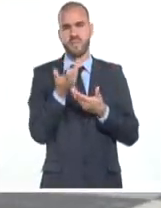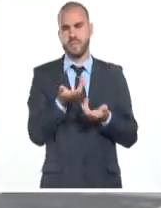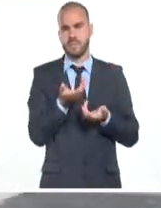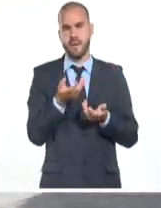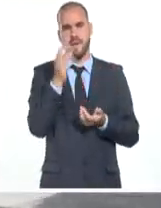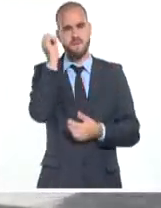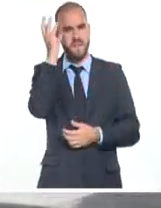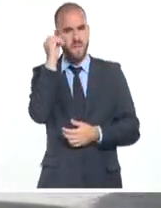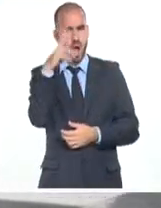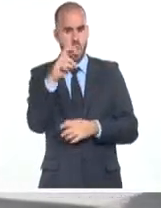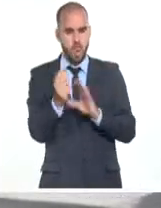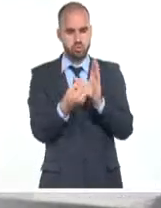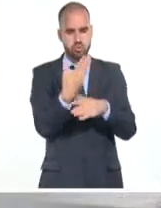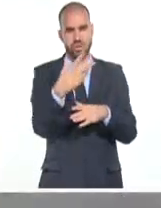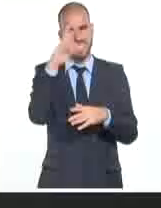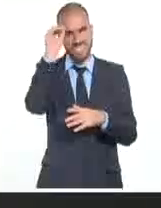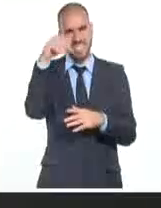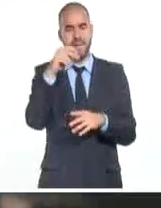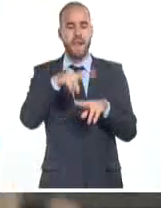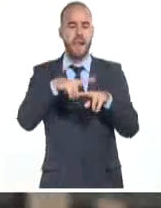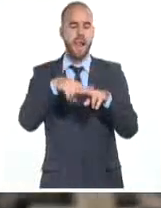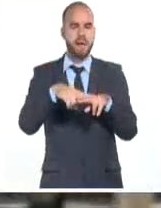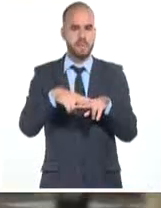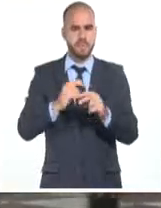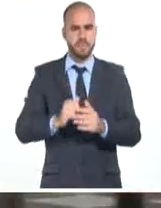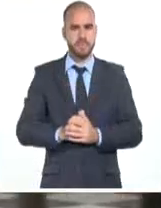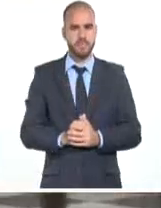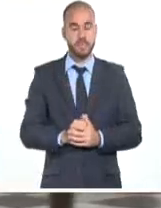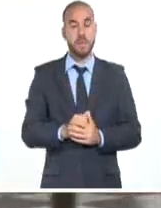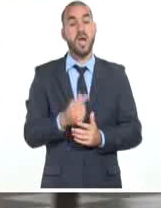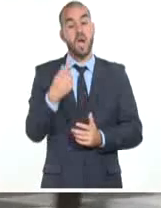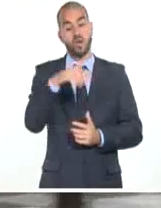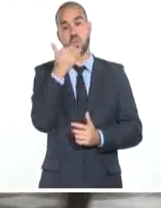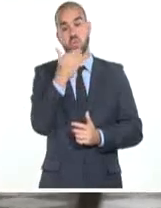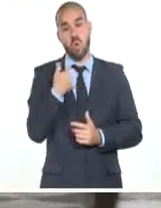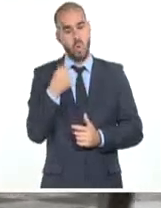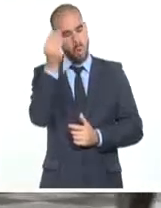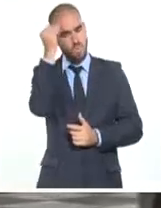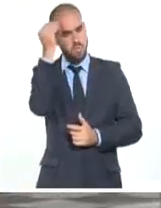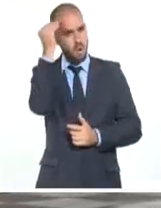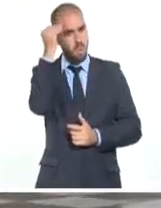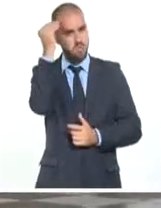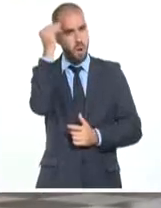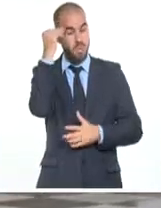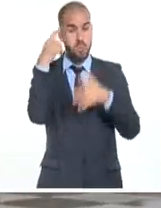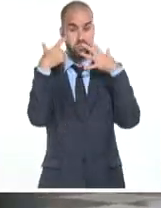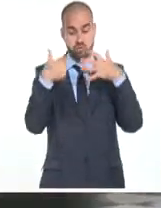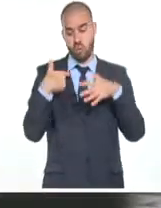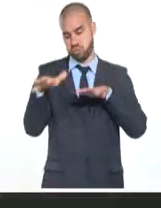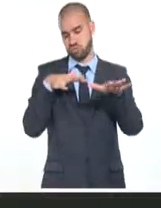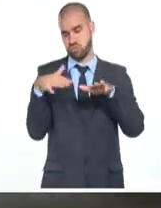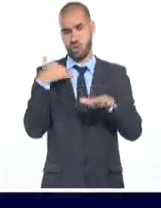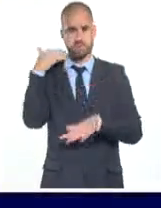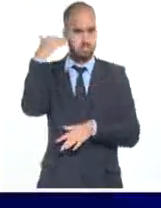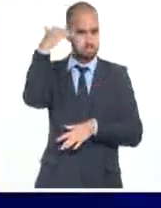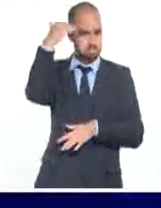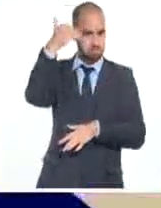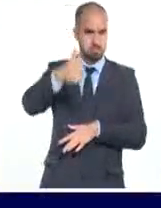discusión sobre lo que han sido las finales de La Habana, creo que esa ha sido una segunda escuela y ha sido muy, muy importante en lo que es mi formación actual.